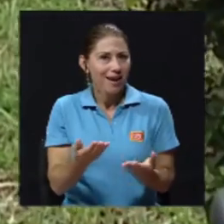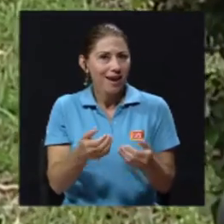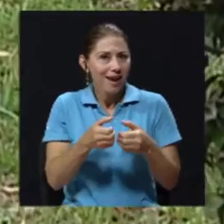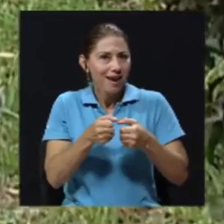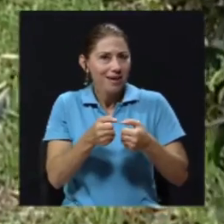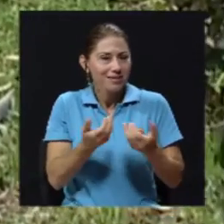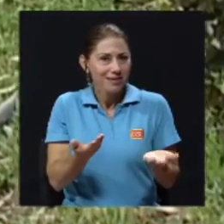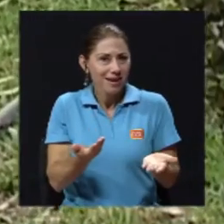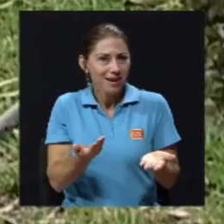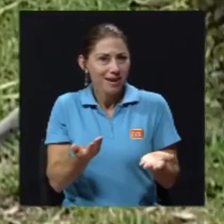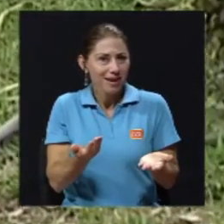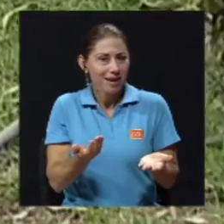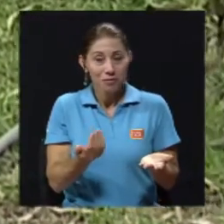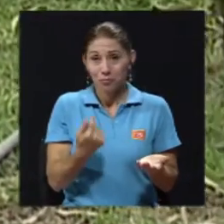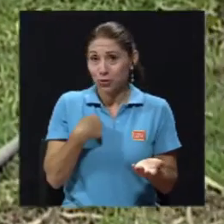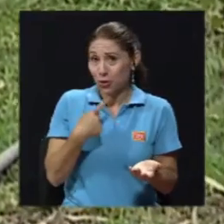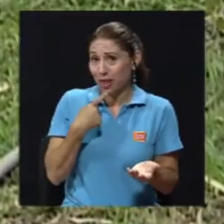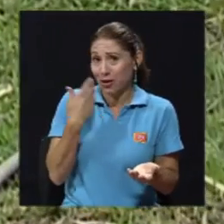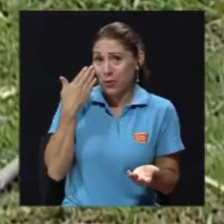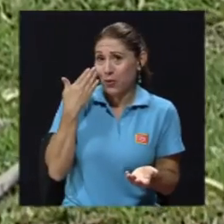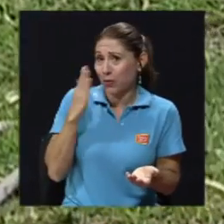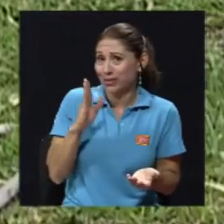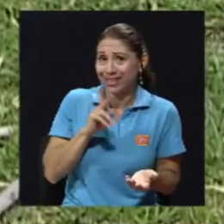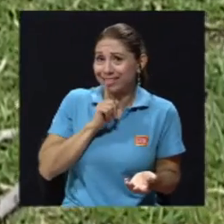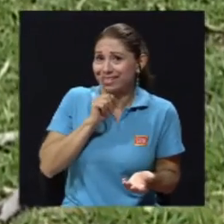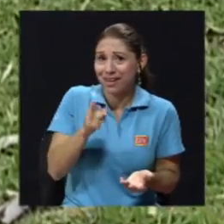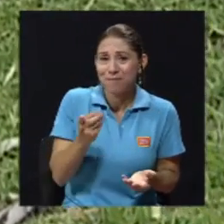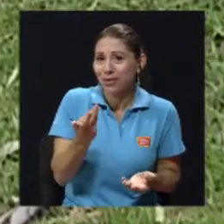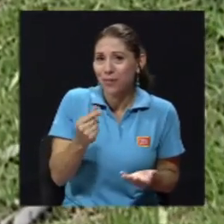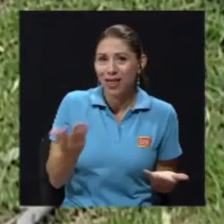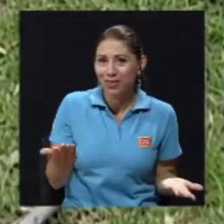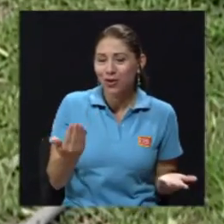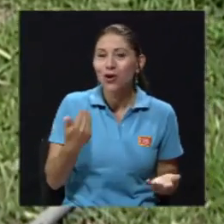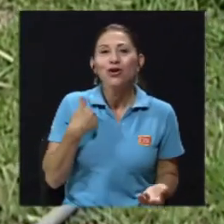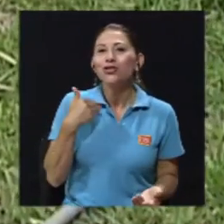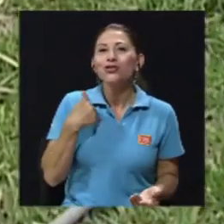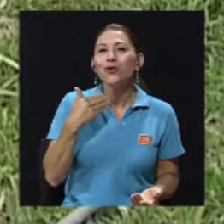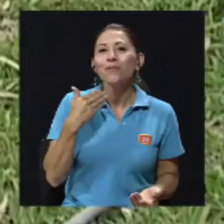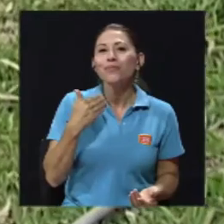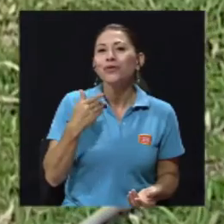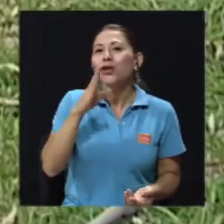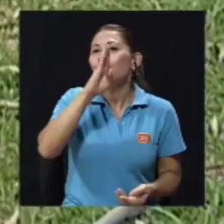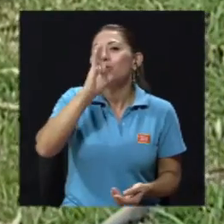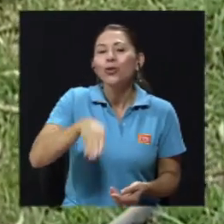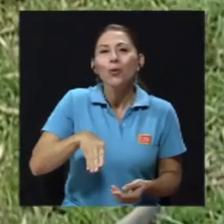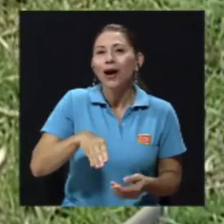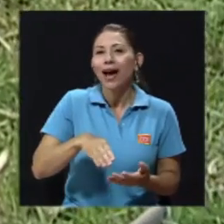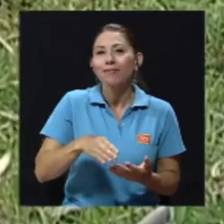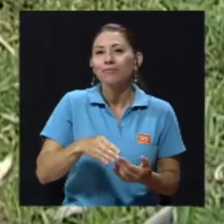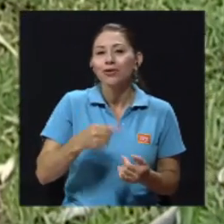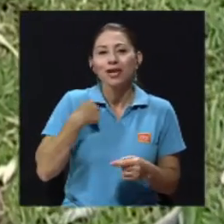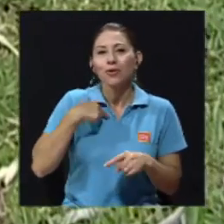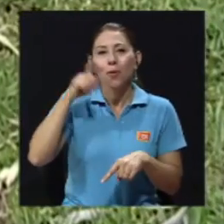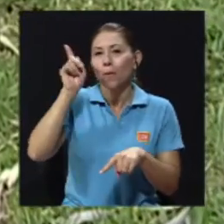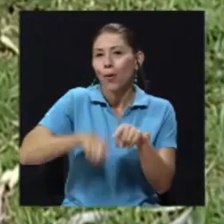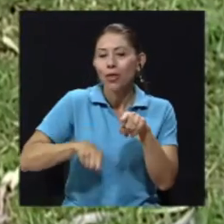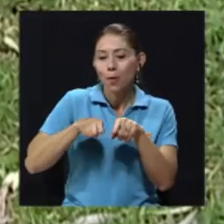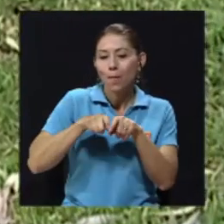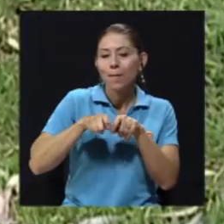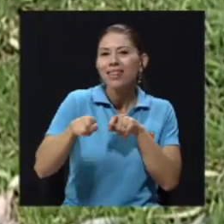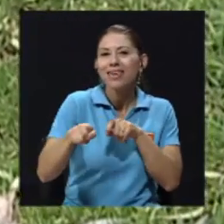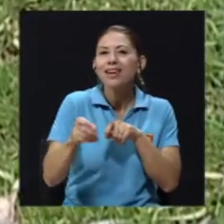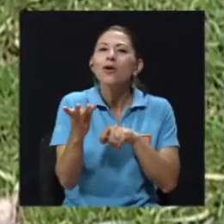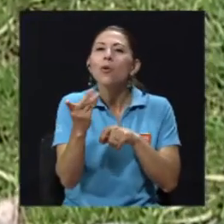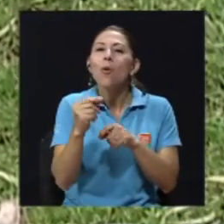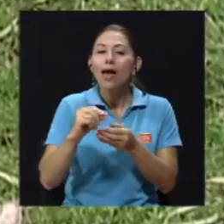Yo le digo, pues sinceramente yo no sé cuánto le tiene que dar a usted. Yo nunca he podido de alguna manera medir cuánta cantidad le